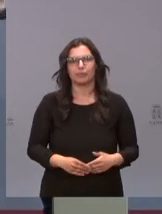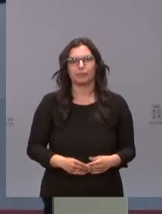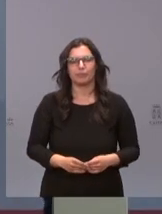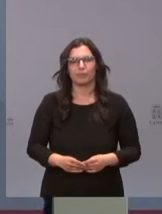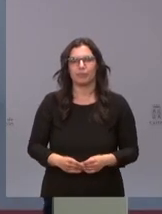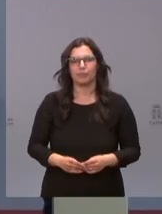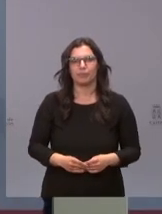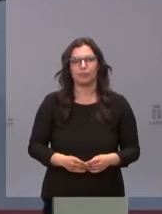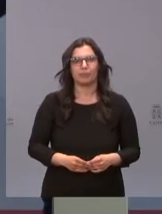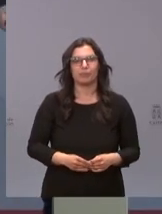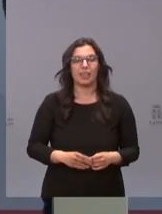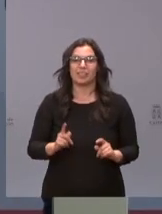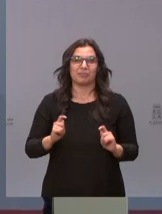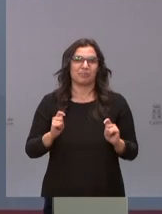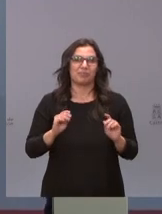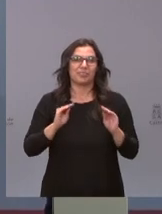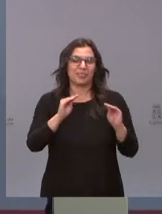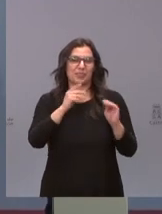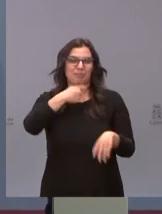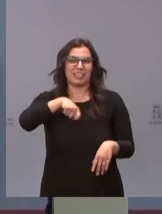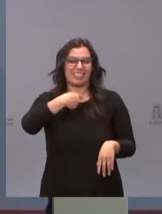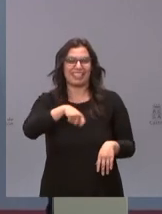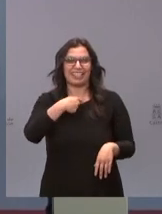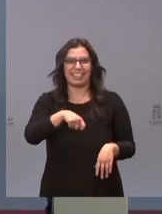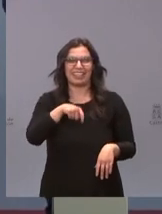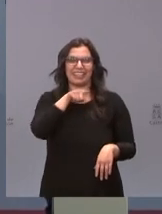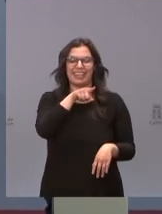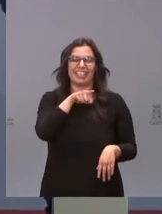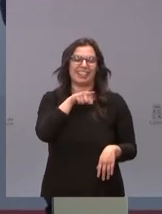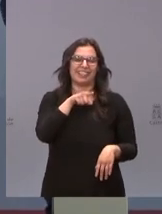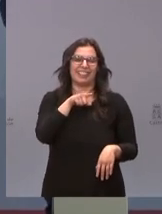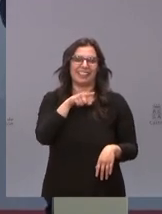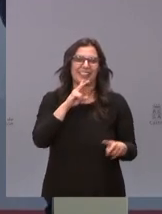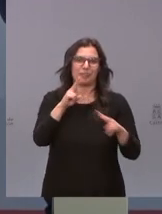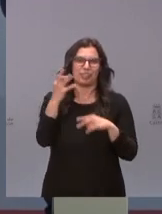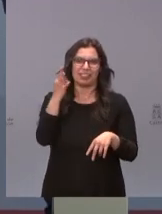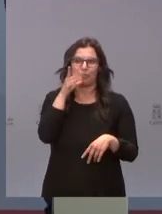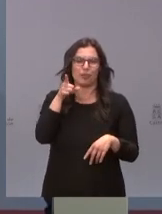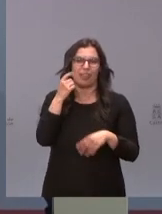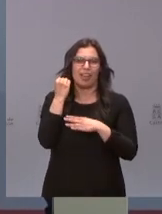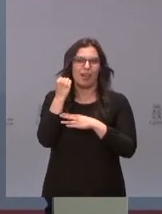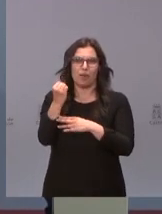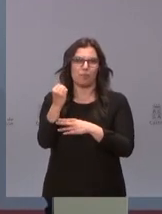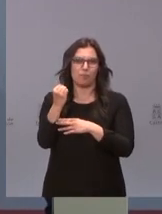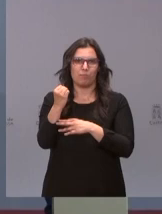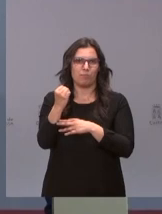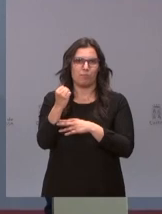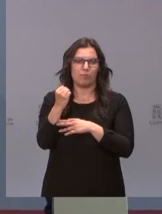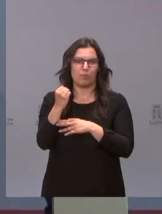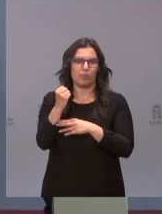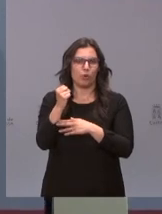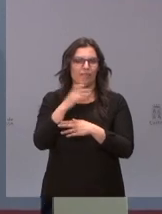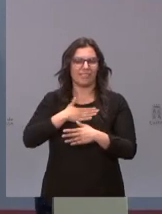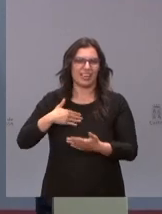pregunta le corresponde al presidente que es el que ha tenido el apoyo de el apostar por